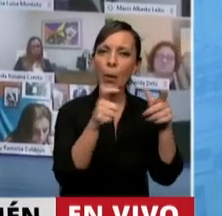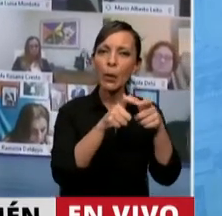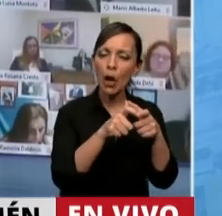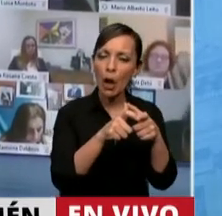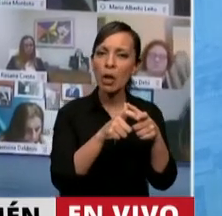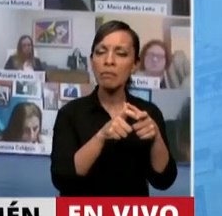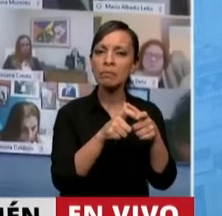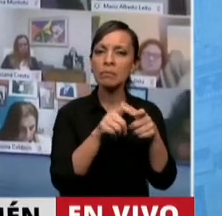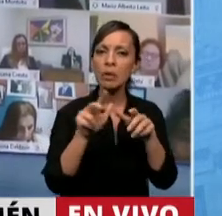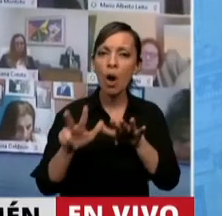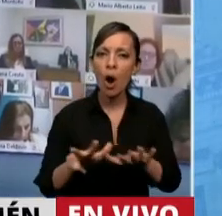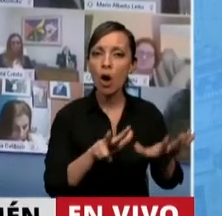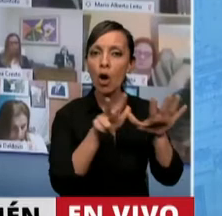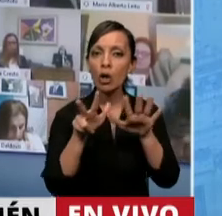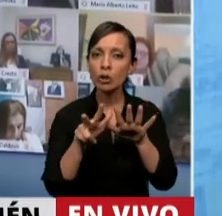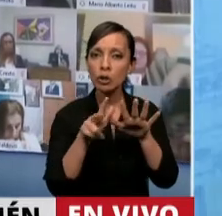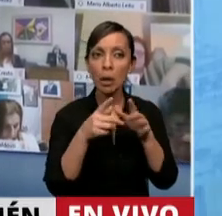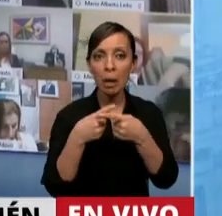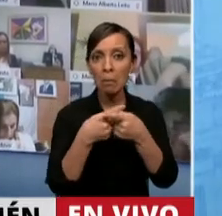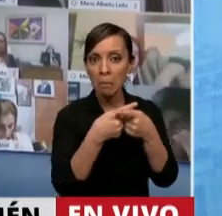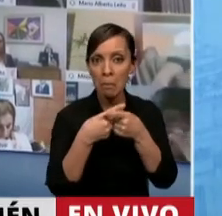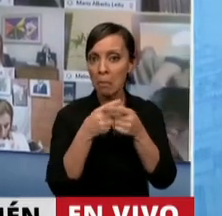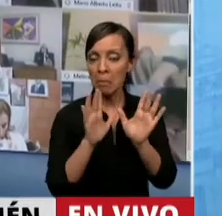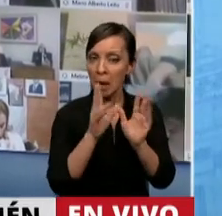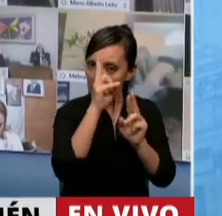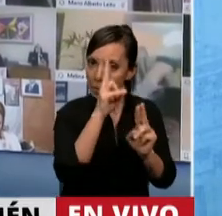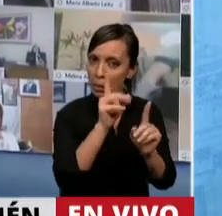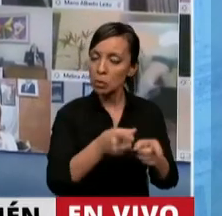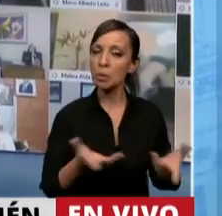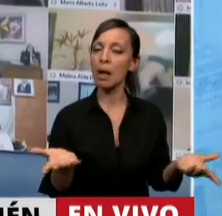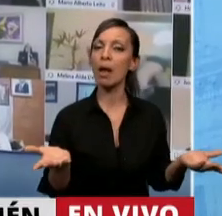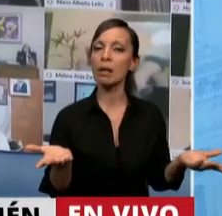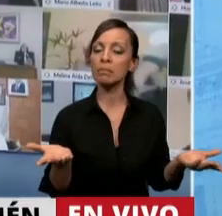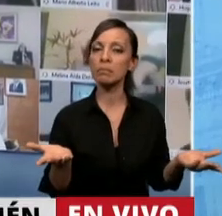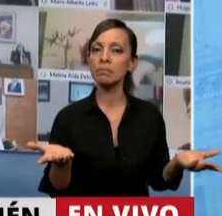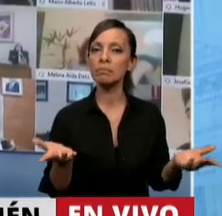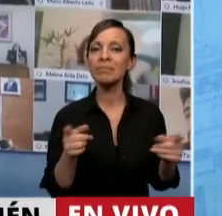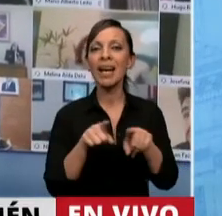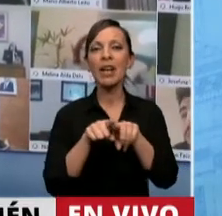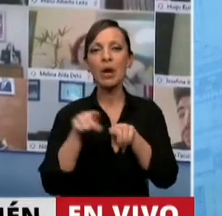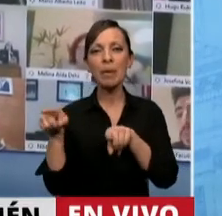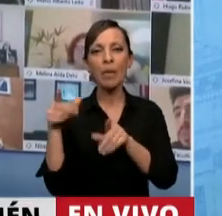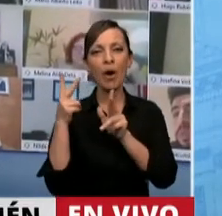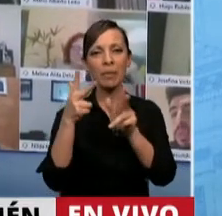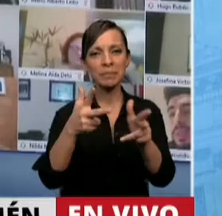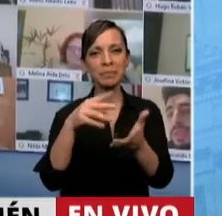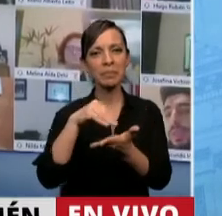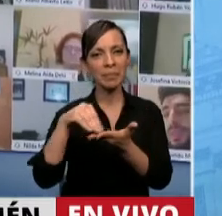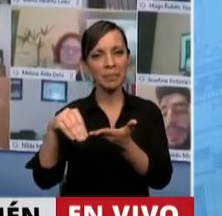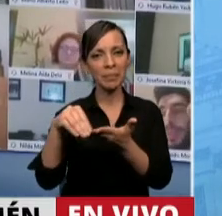ocho horas de debate respetuoso. Y como dijo el diputado